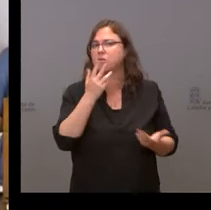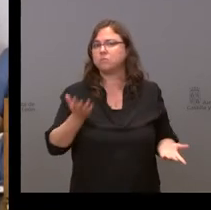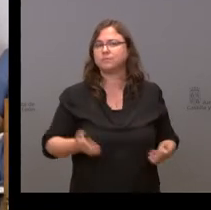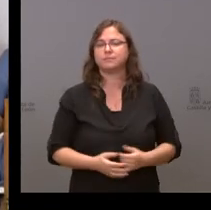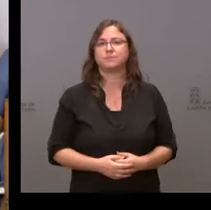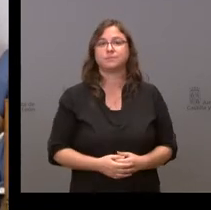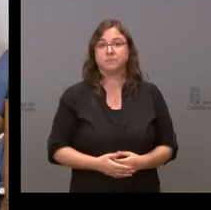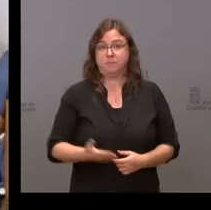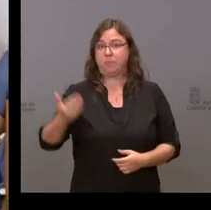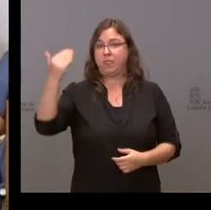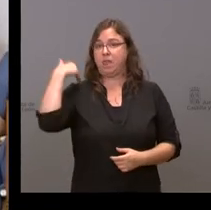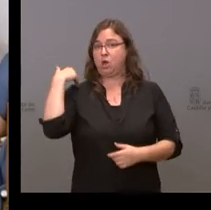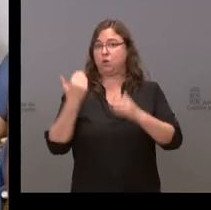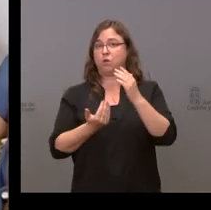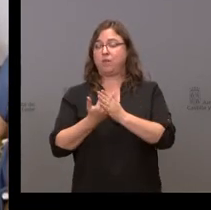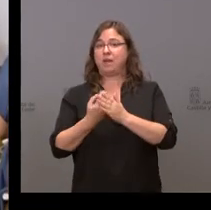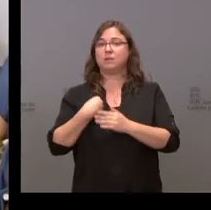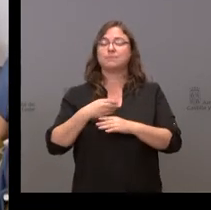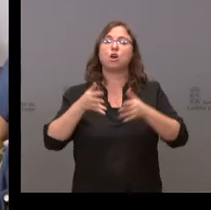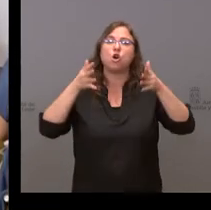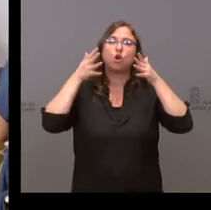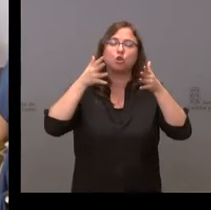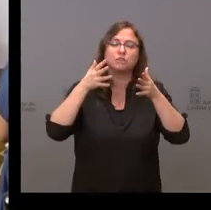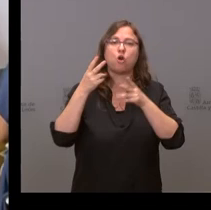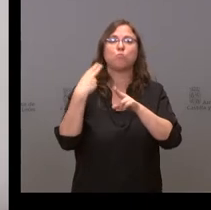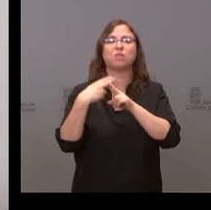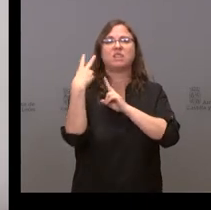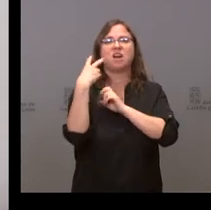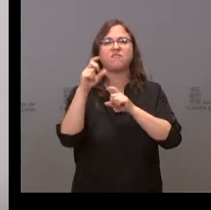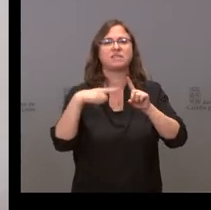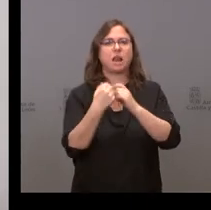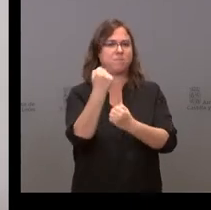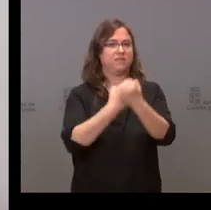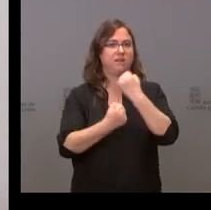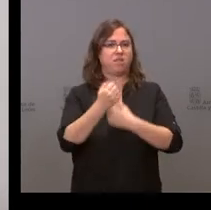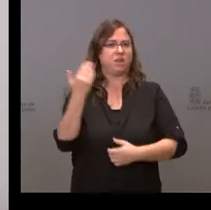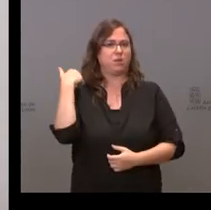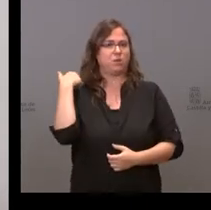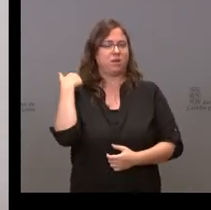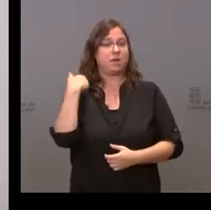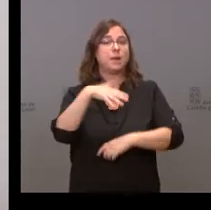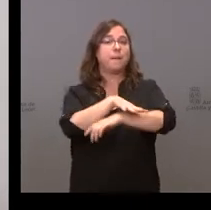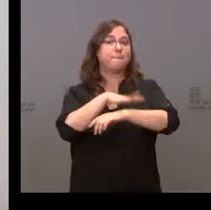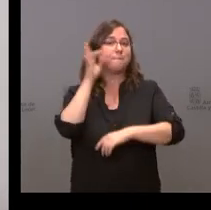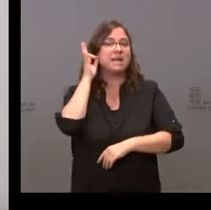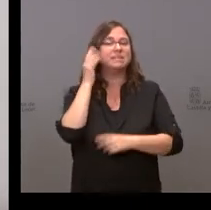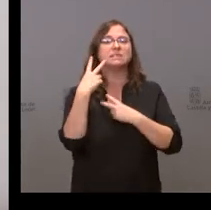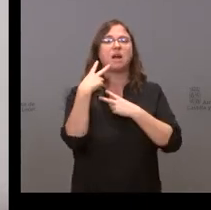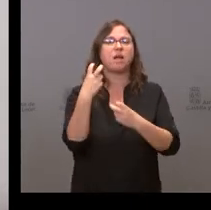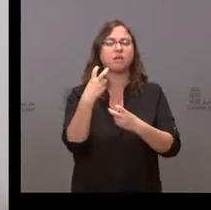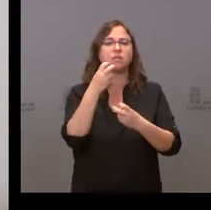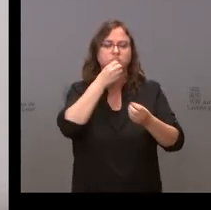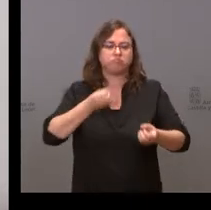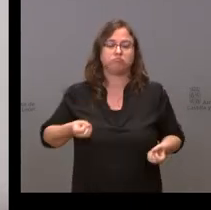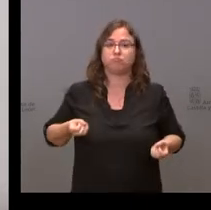El otro día, en el Consejo de Política Fiscal y Financiera, la ministra de Hacienda trasladó